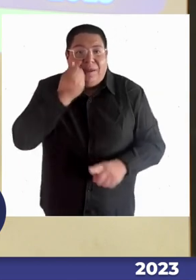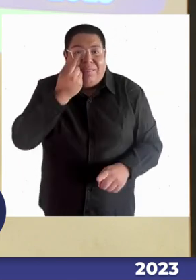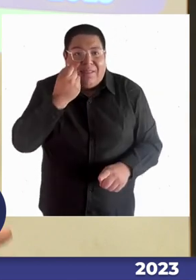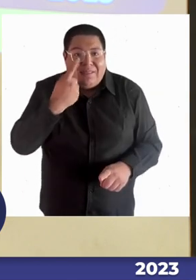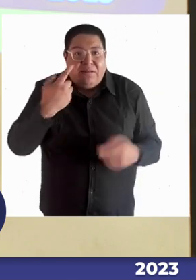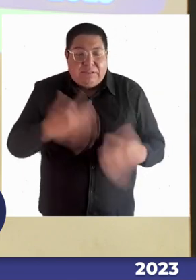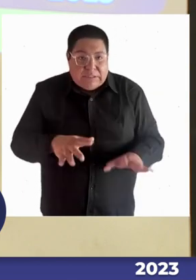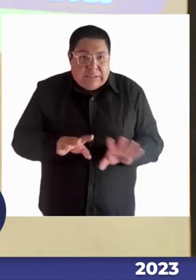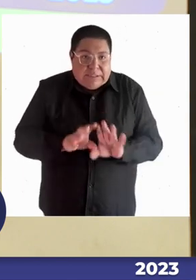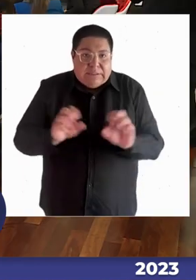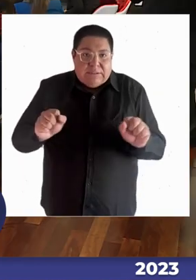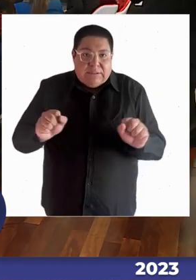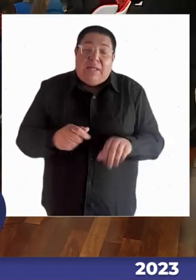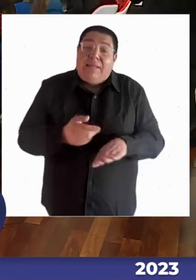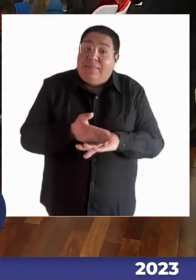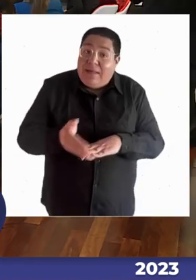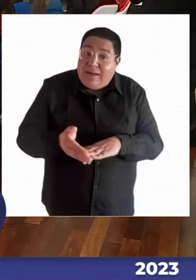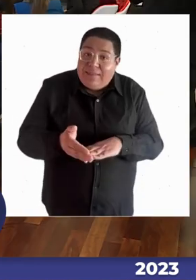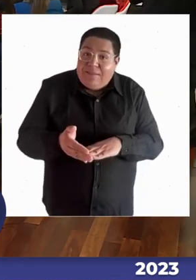a lo mejor.